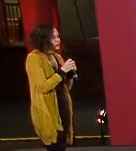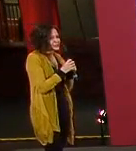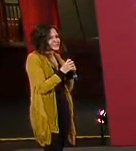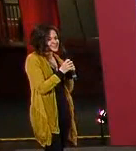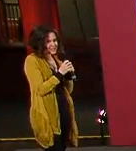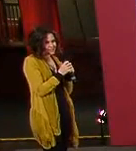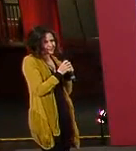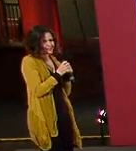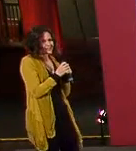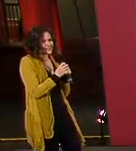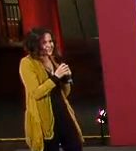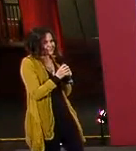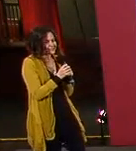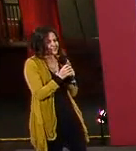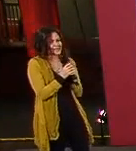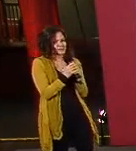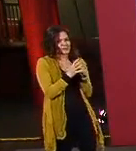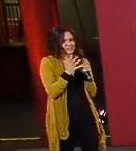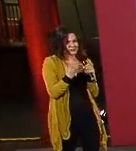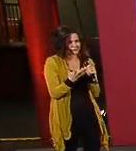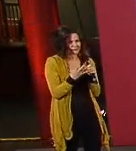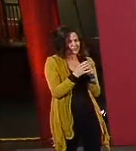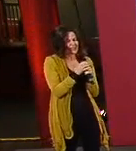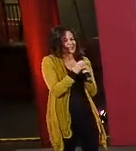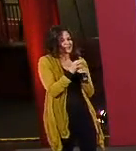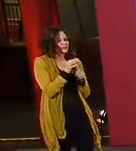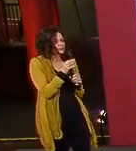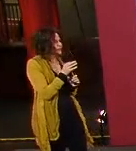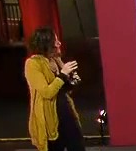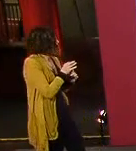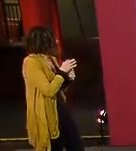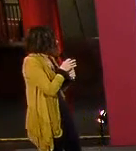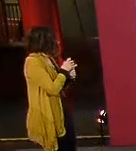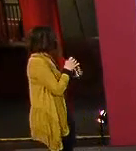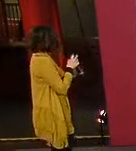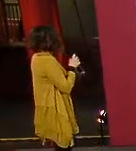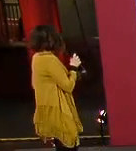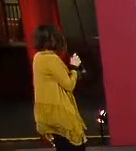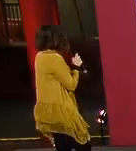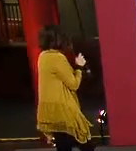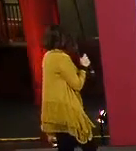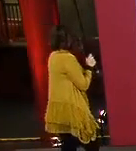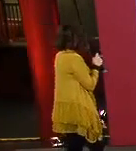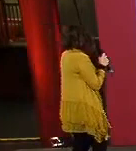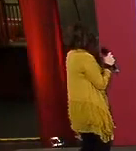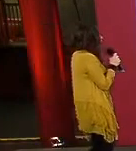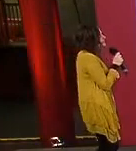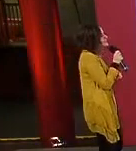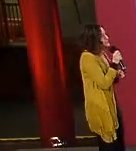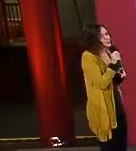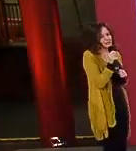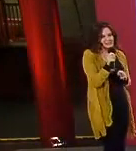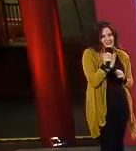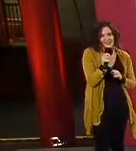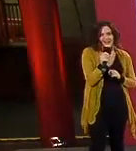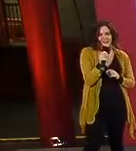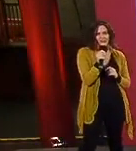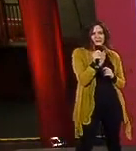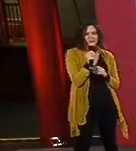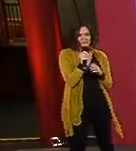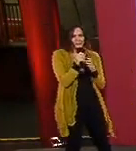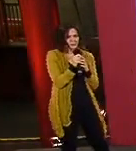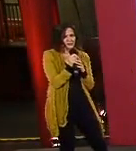potencial en la población. Entonces, por ello, dentro de la respuesta